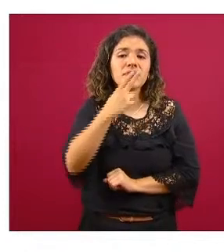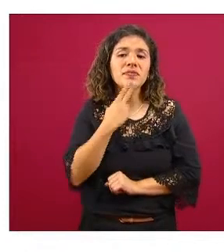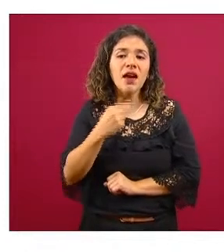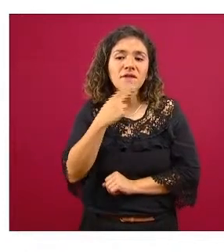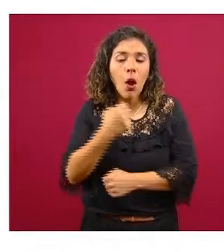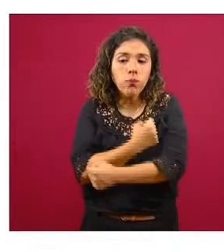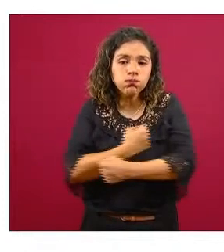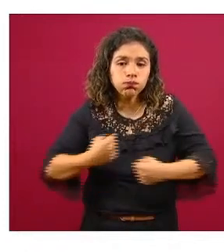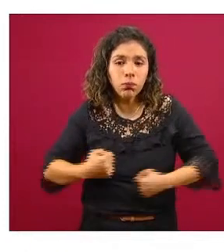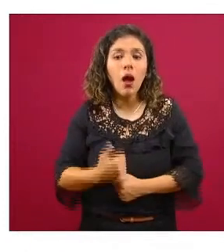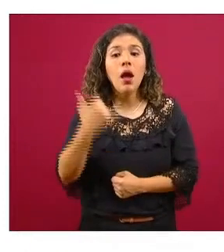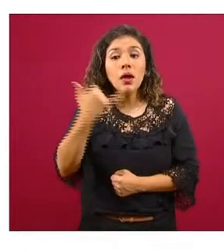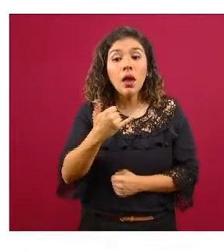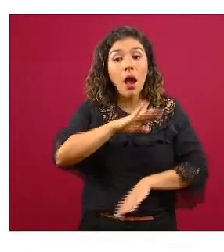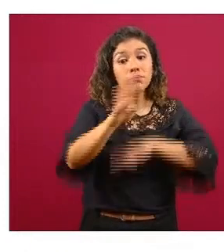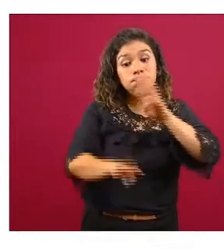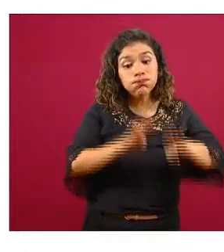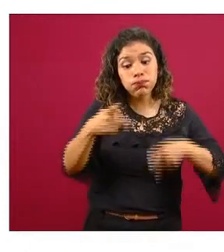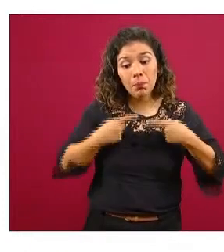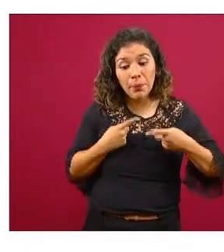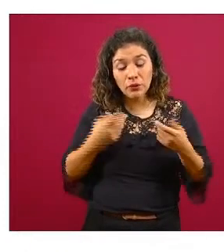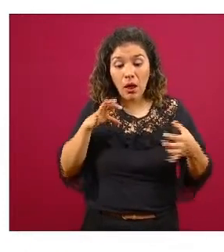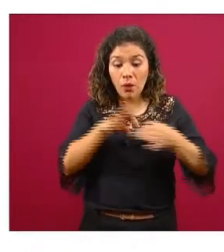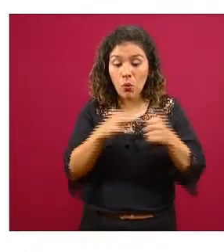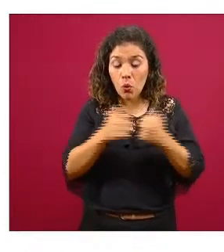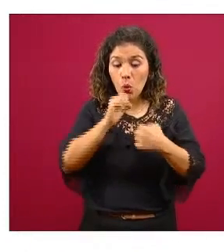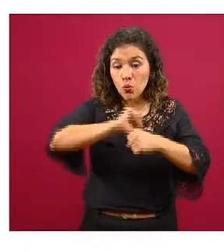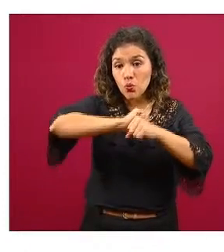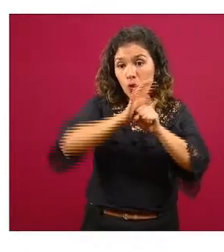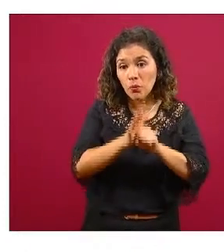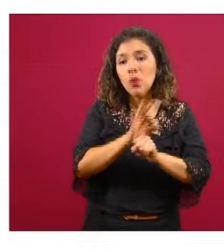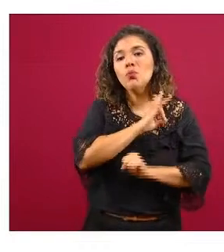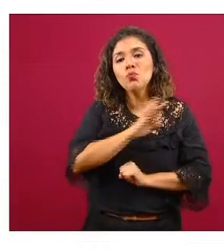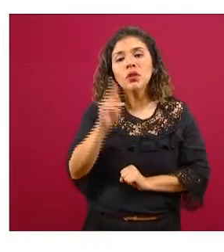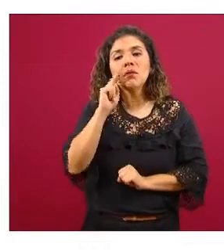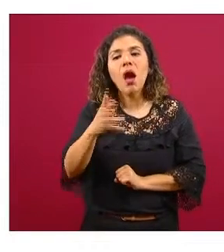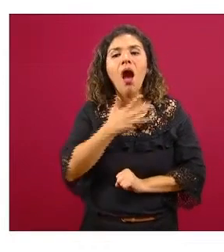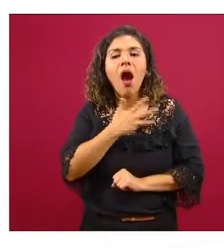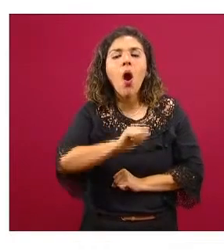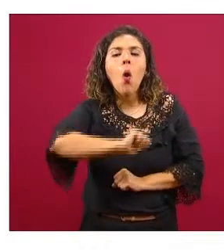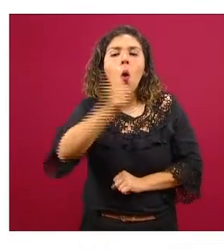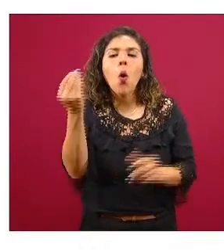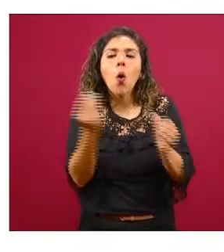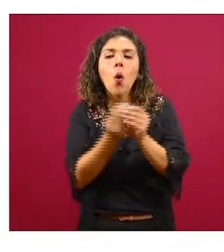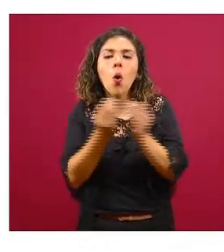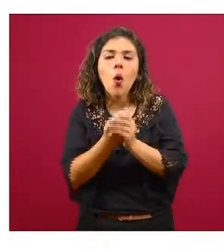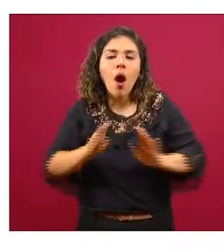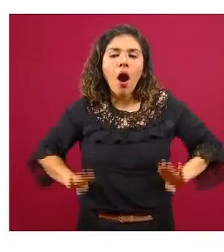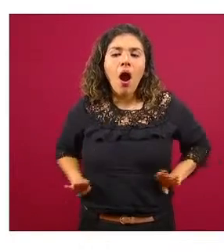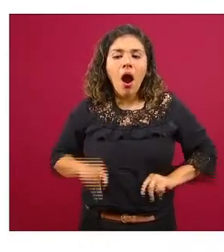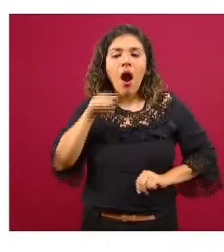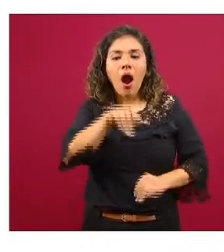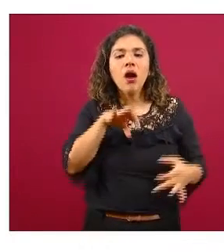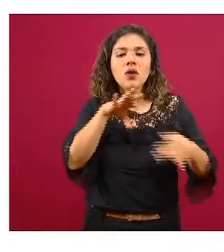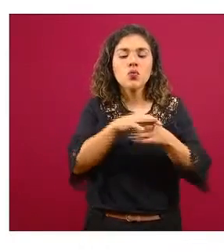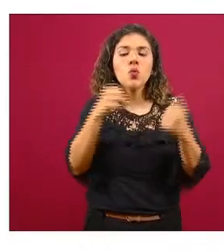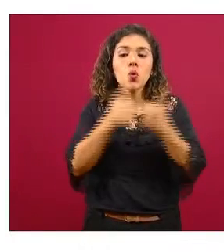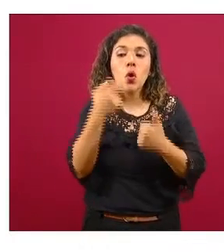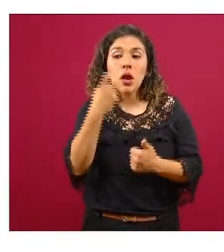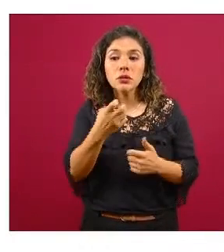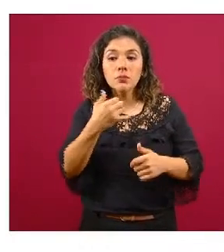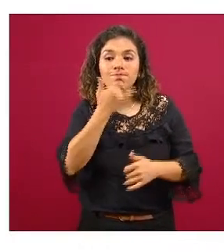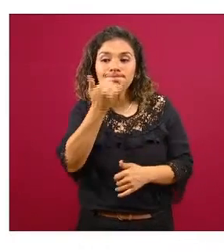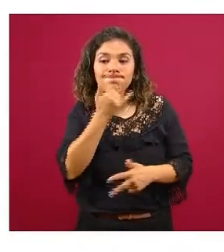obesidad y además del exceso de mortalidad asociado a la COVID-19 se puede pueden existir otras condiciones que se asocien a esta